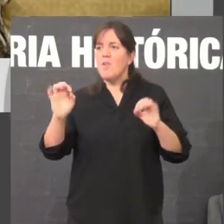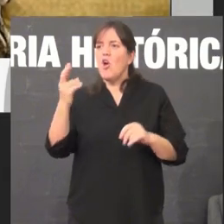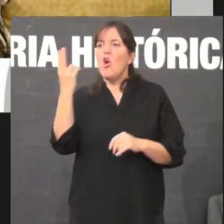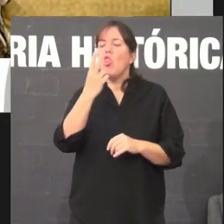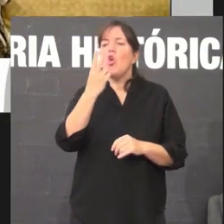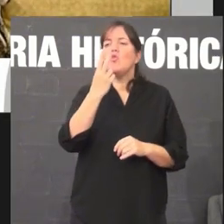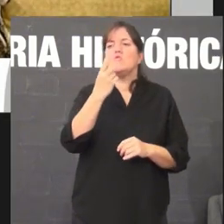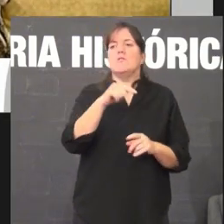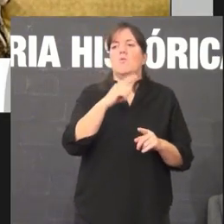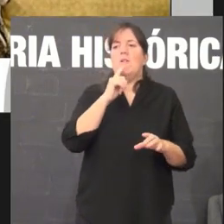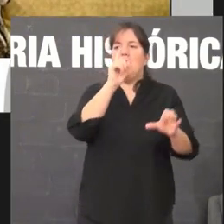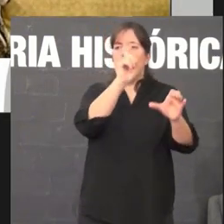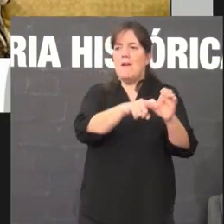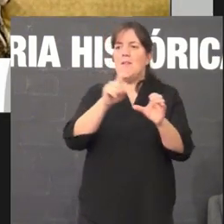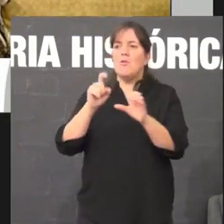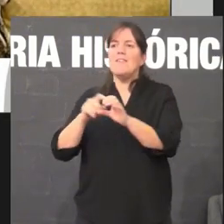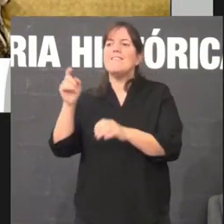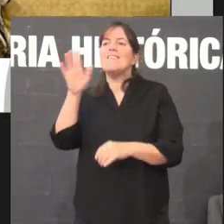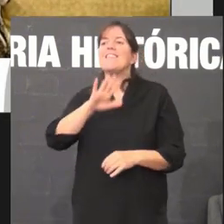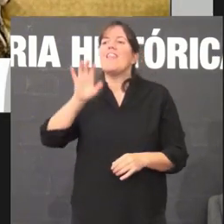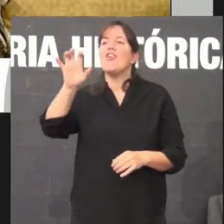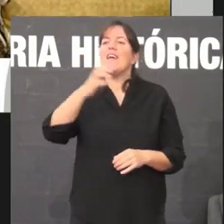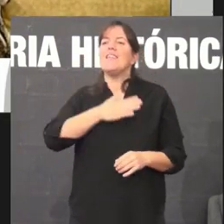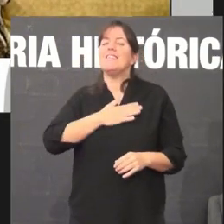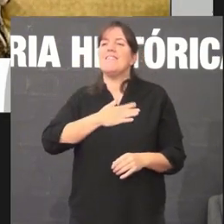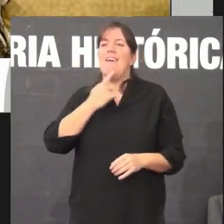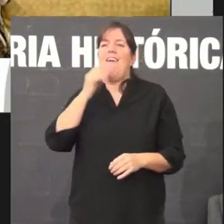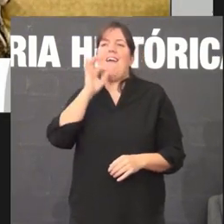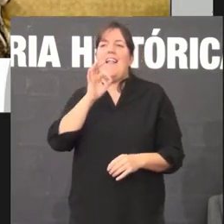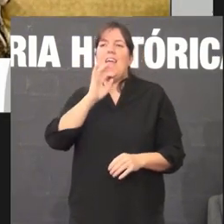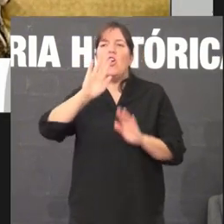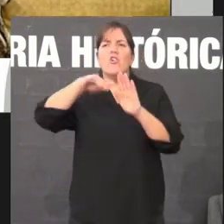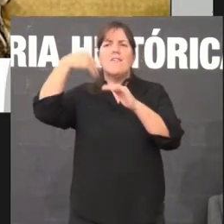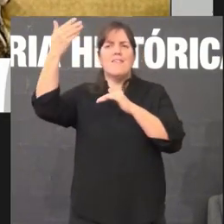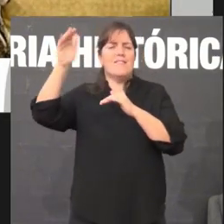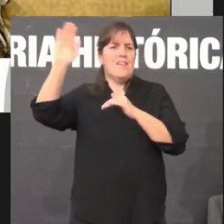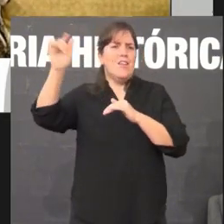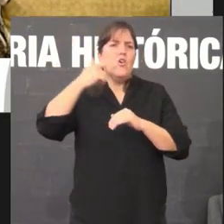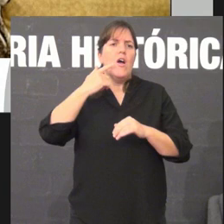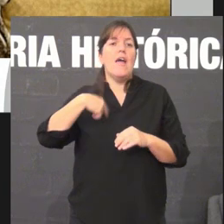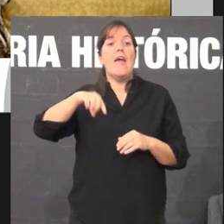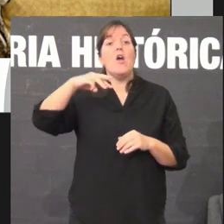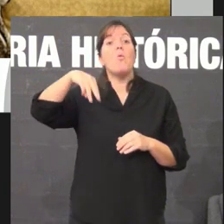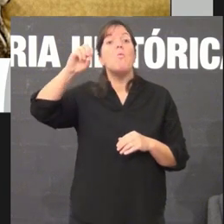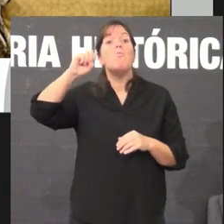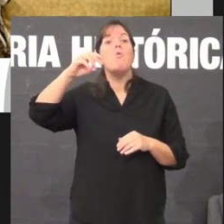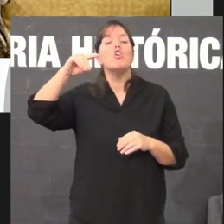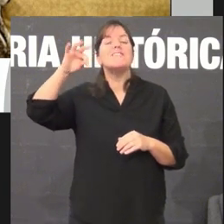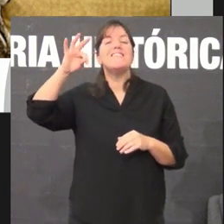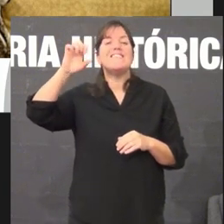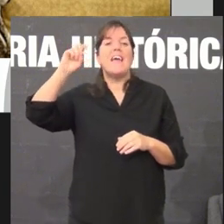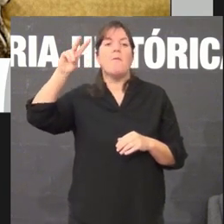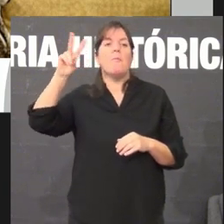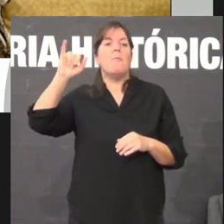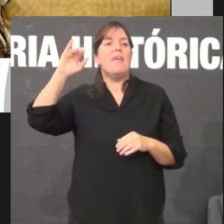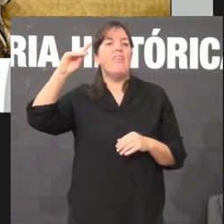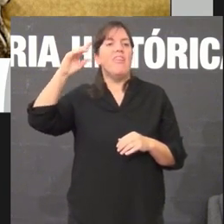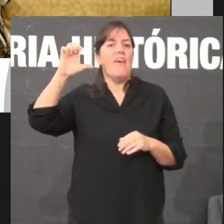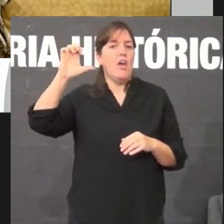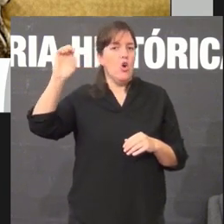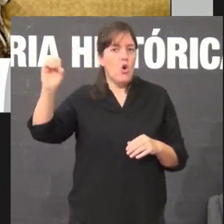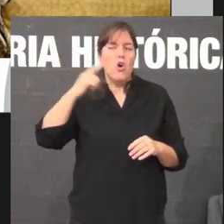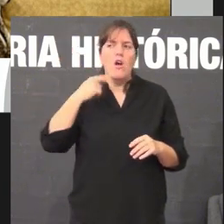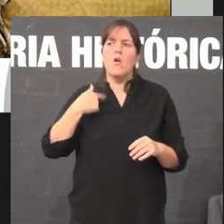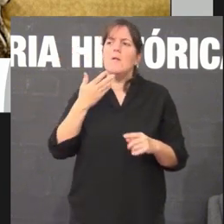nacionalistas galegos no exilio, na emigración, en Montevideo, que presentan un día como a hoxe a